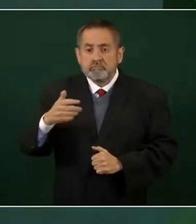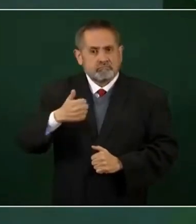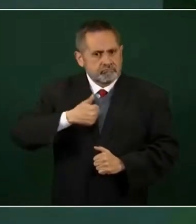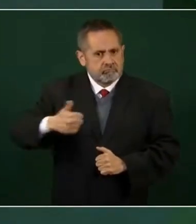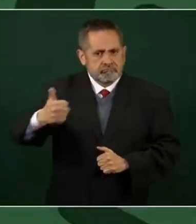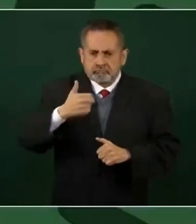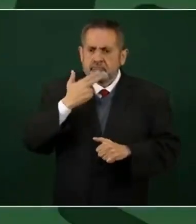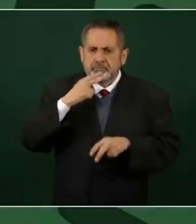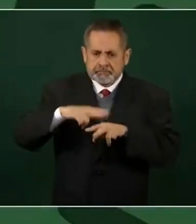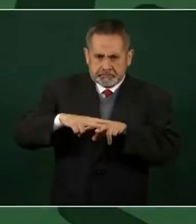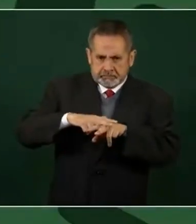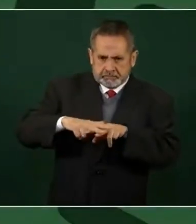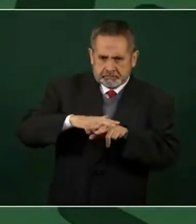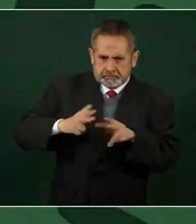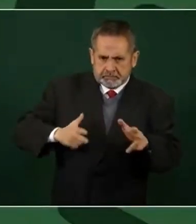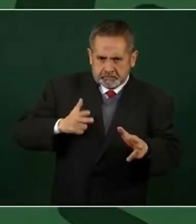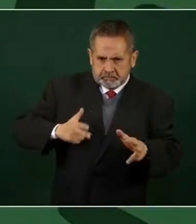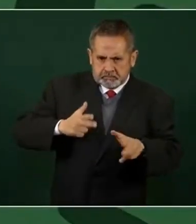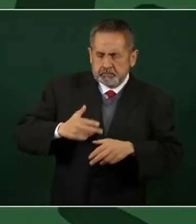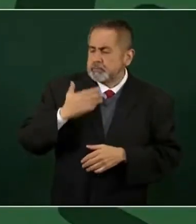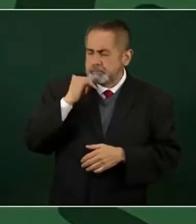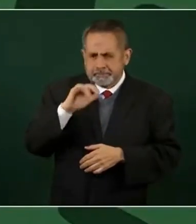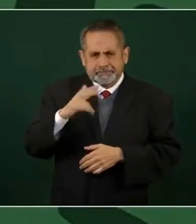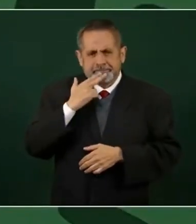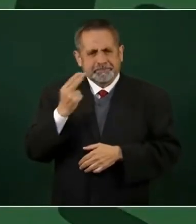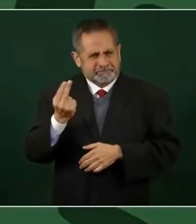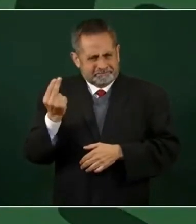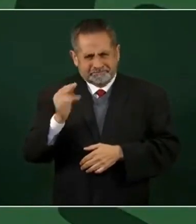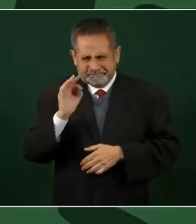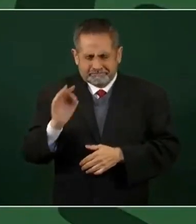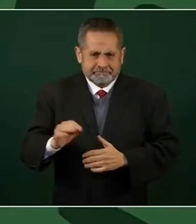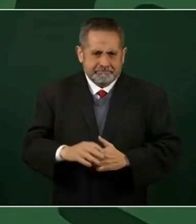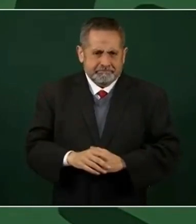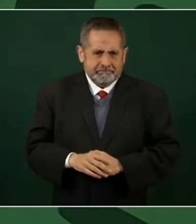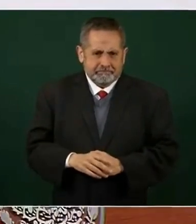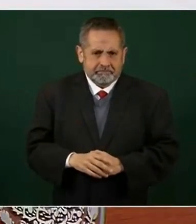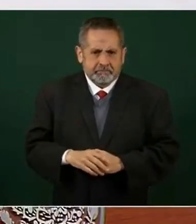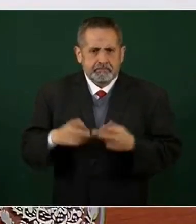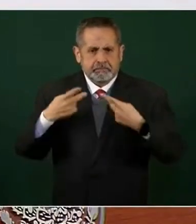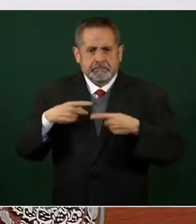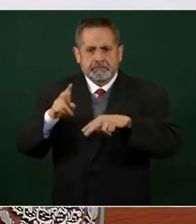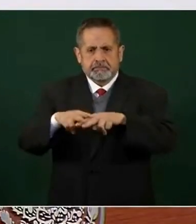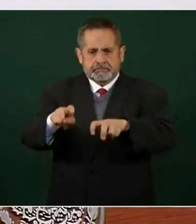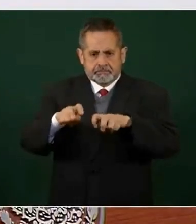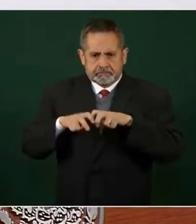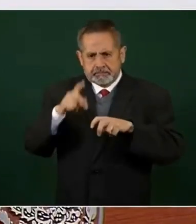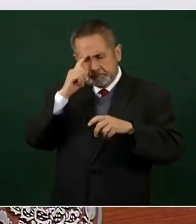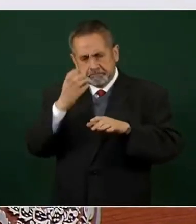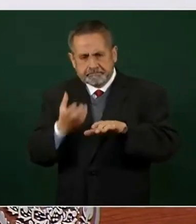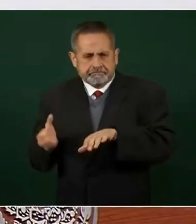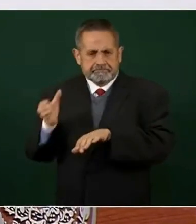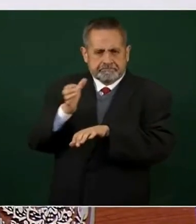transporte necesario de pasajeros y para la carga.